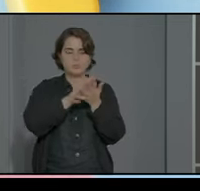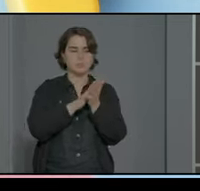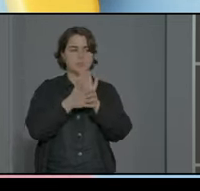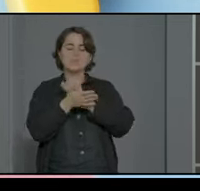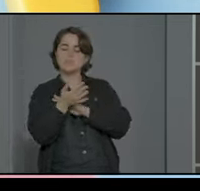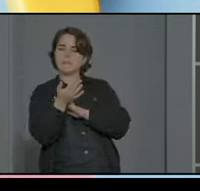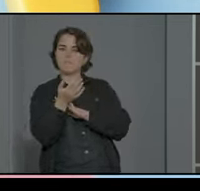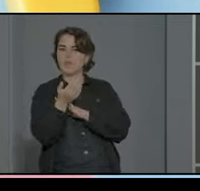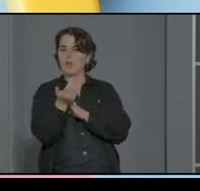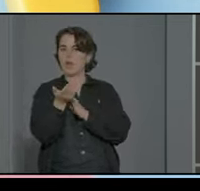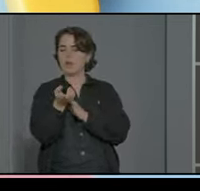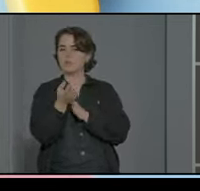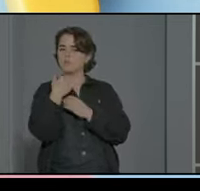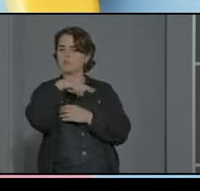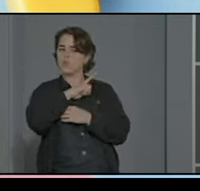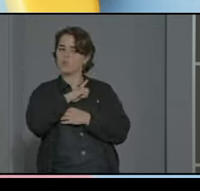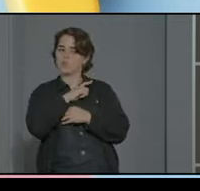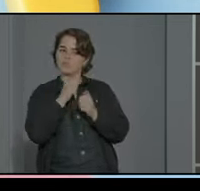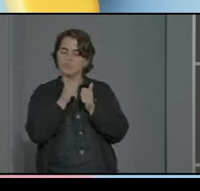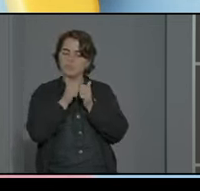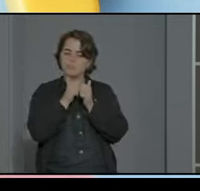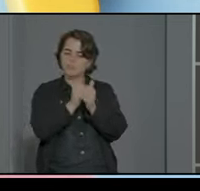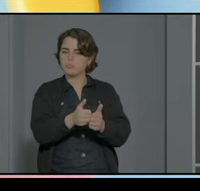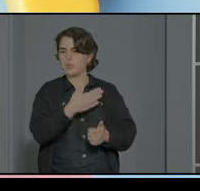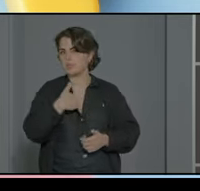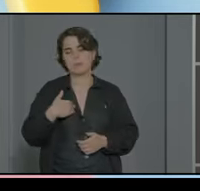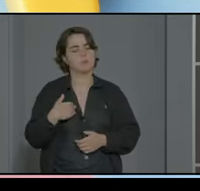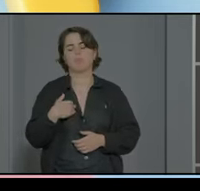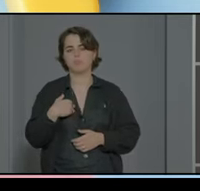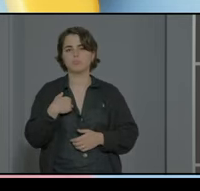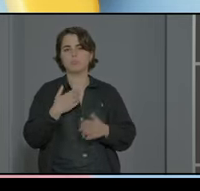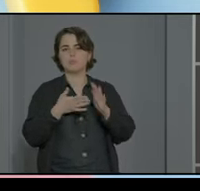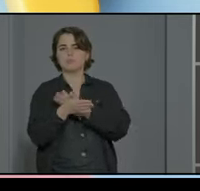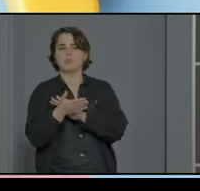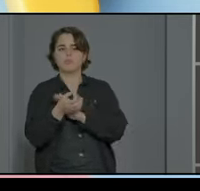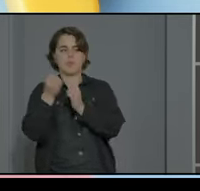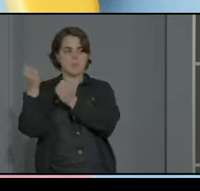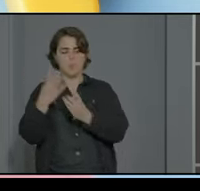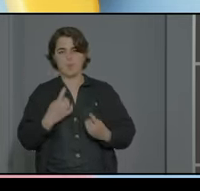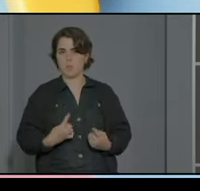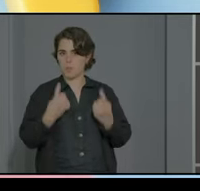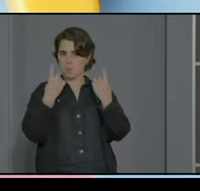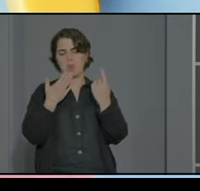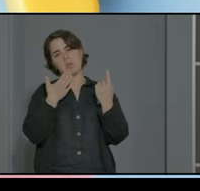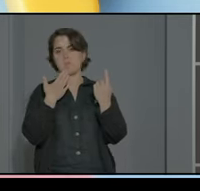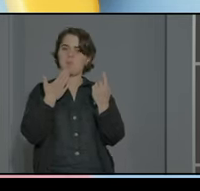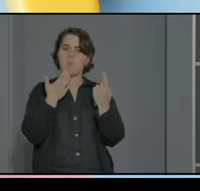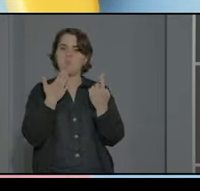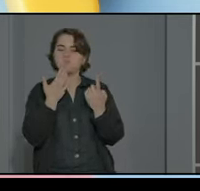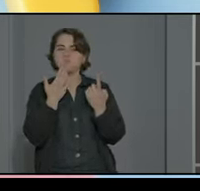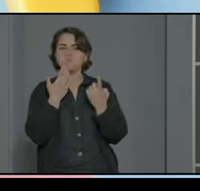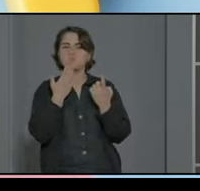la tónica que vamos a querer seguir teniendo o sea que quiero insistir mucho en que esta primera bienvenida no sea como una